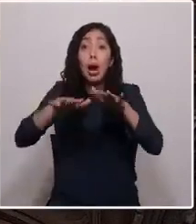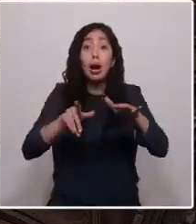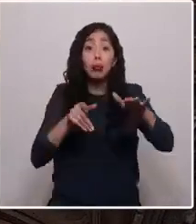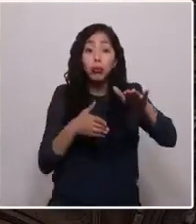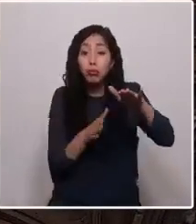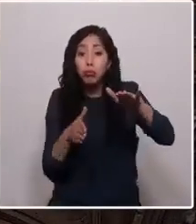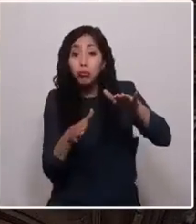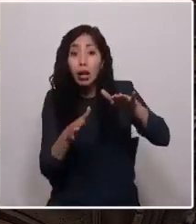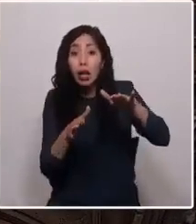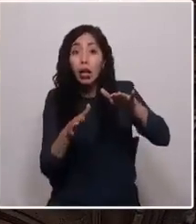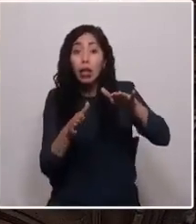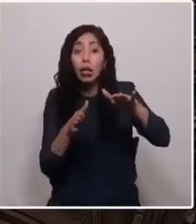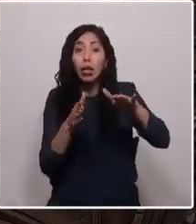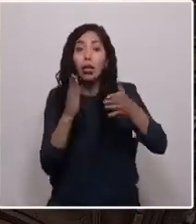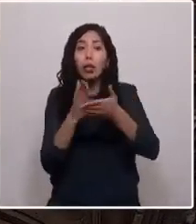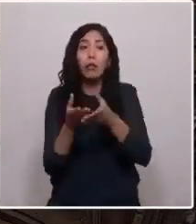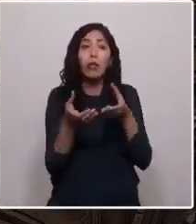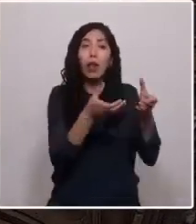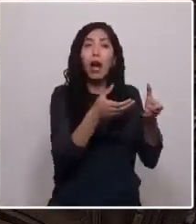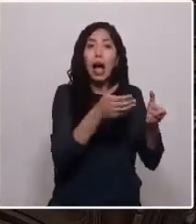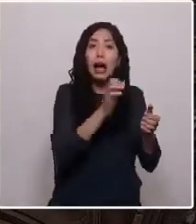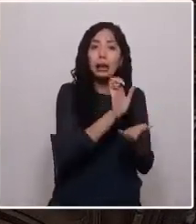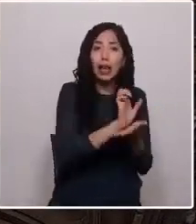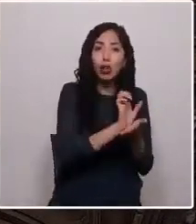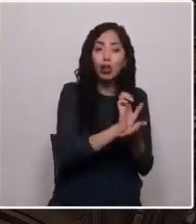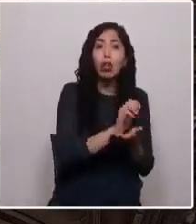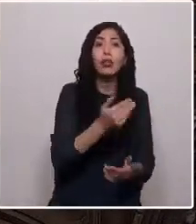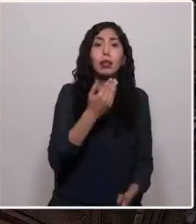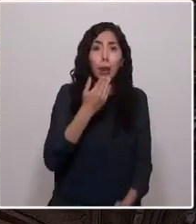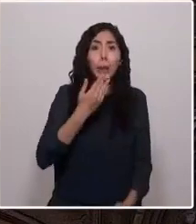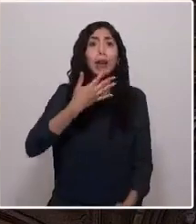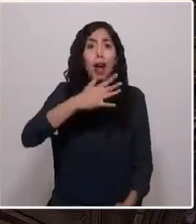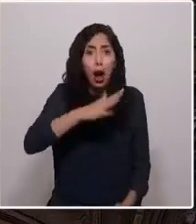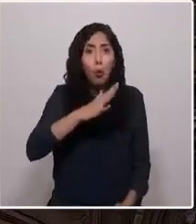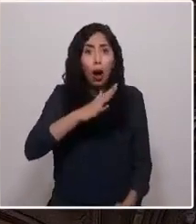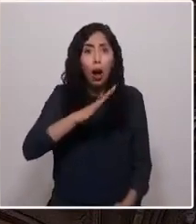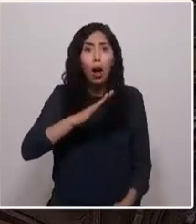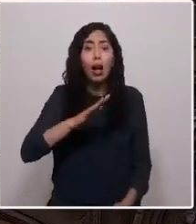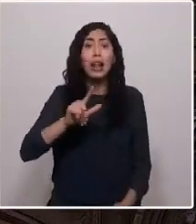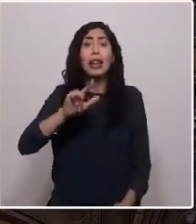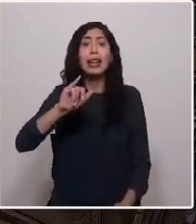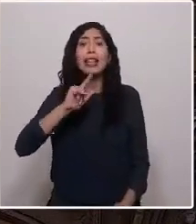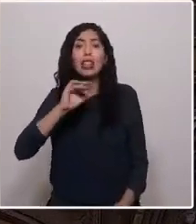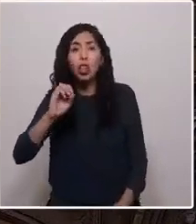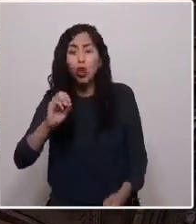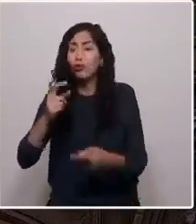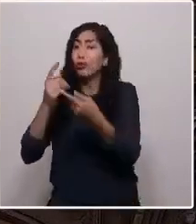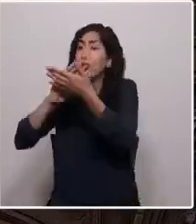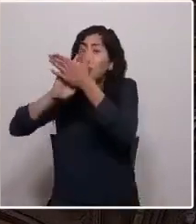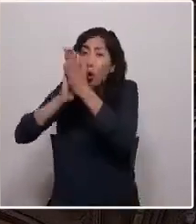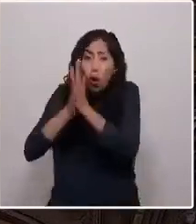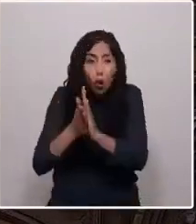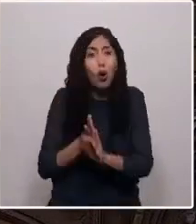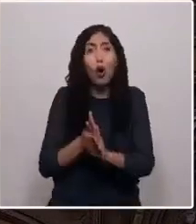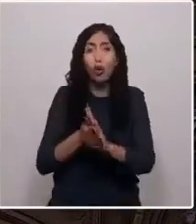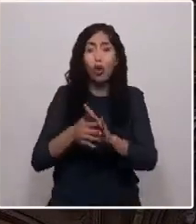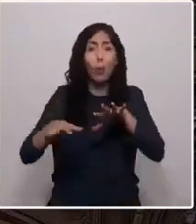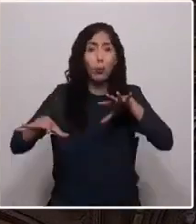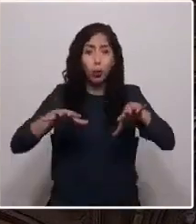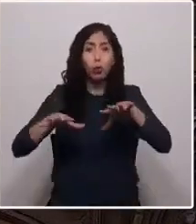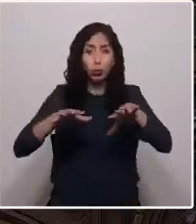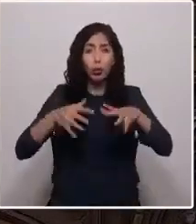ser devueltos al Estado sino que también el agua el litio y todos los recursos que nuestra madre tierra y nuestro bendito mar producen.